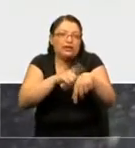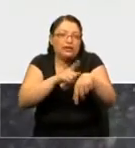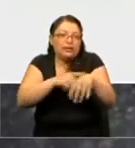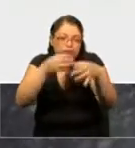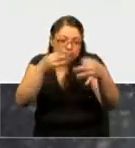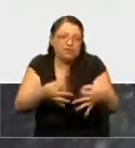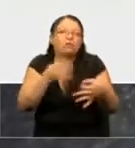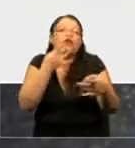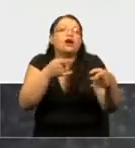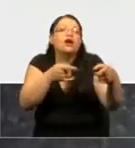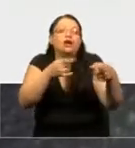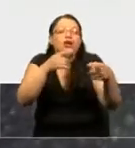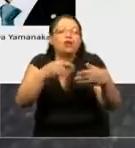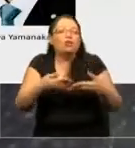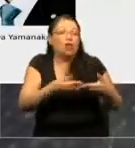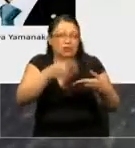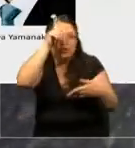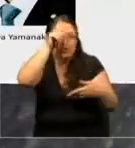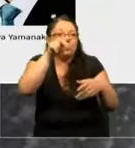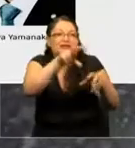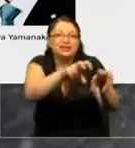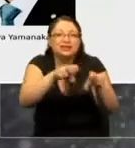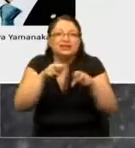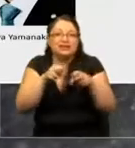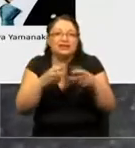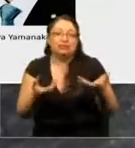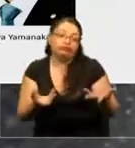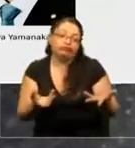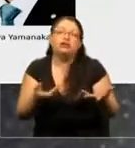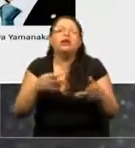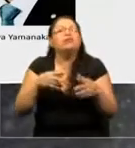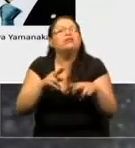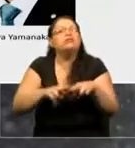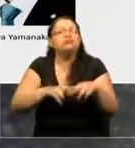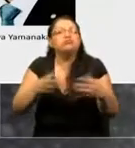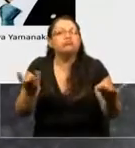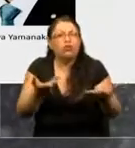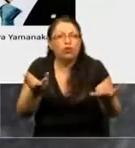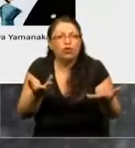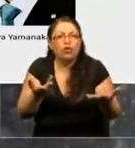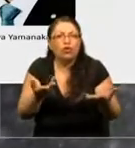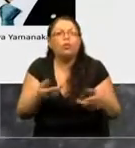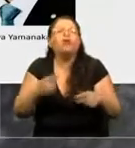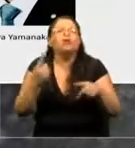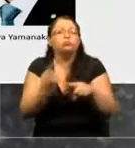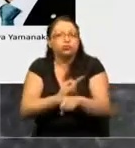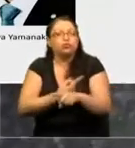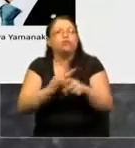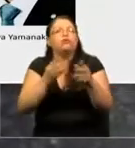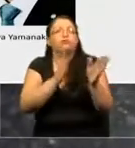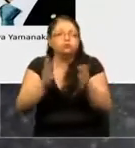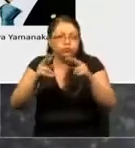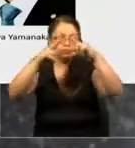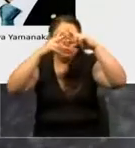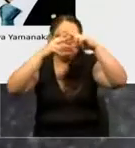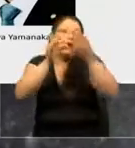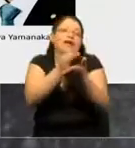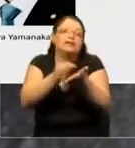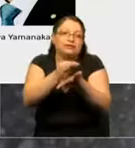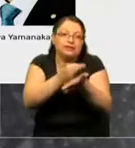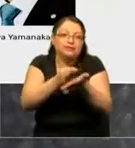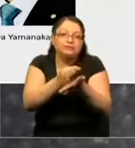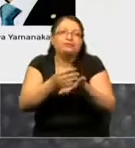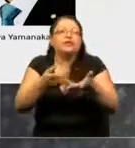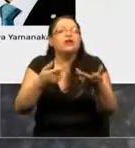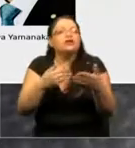buscar una solución a este dilema. Y la solución, la respuesta a este dilema, es la reprogramación celular. Y reprogramación celular que dio